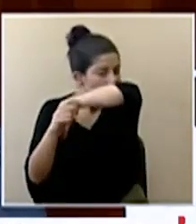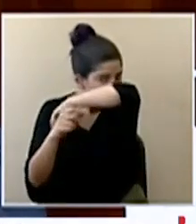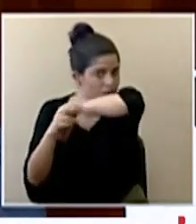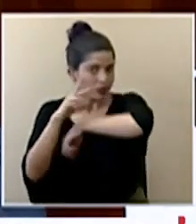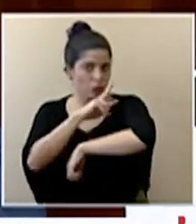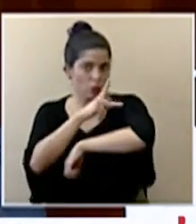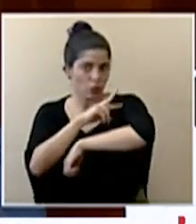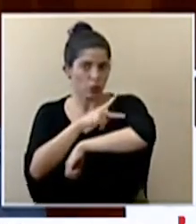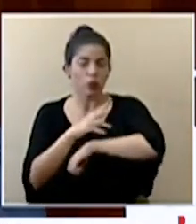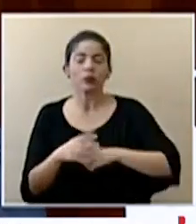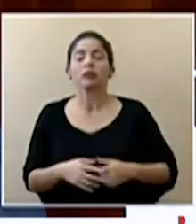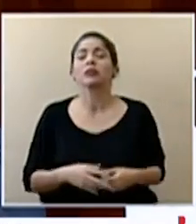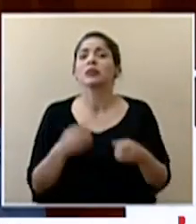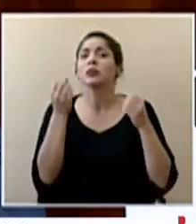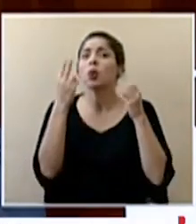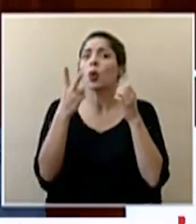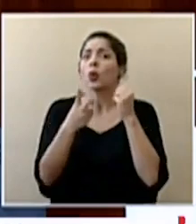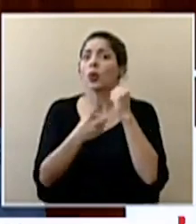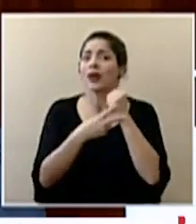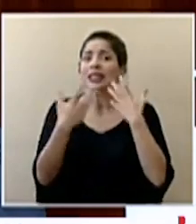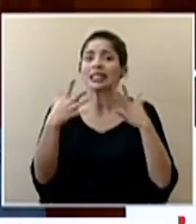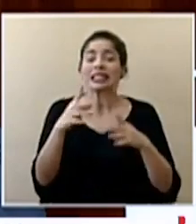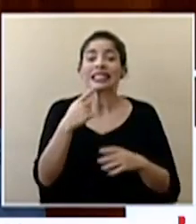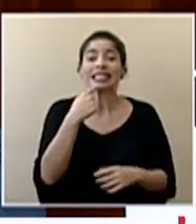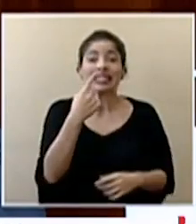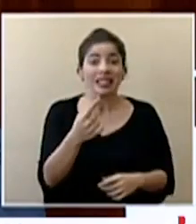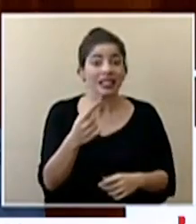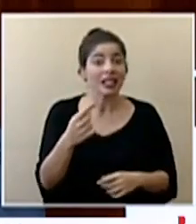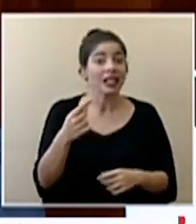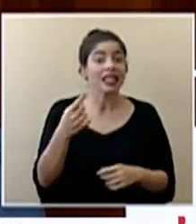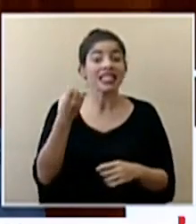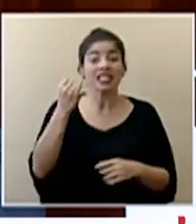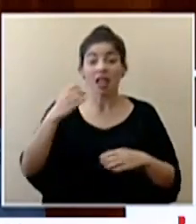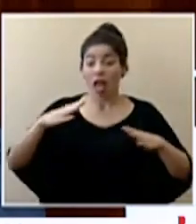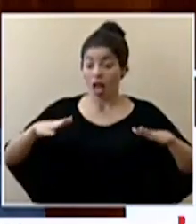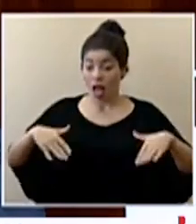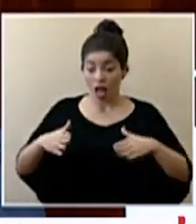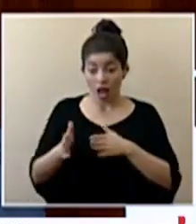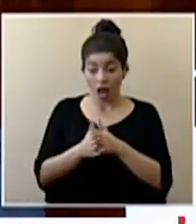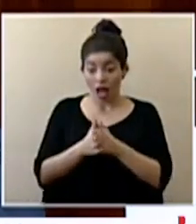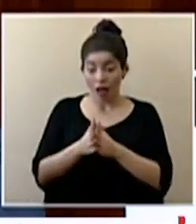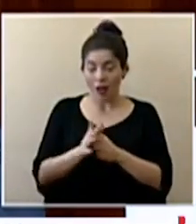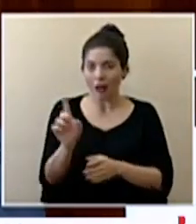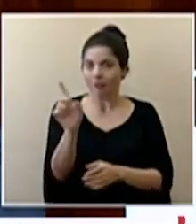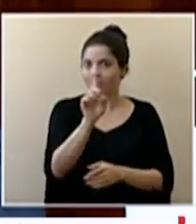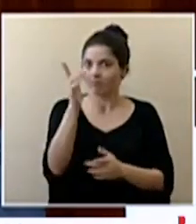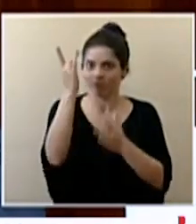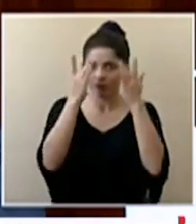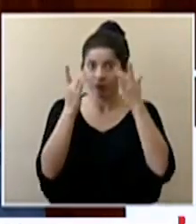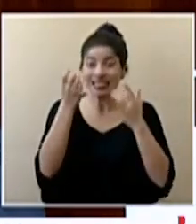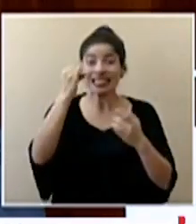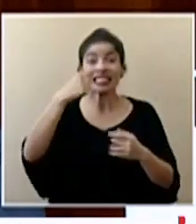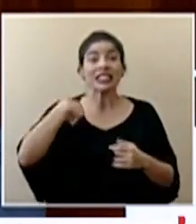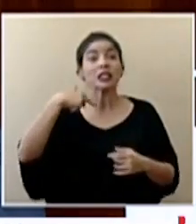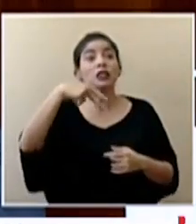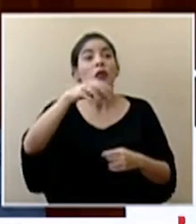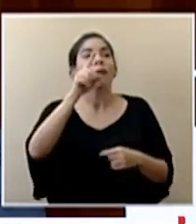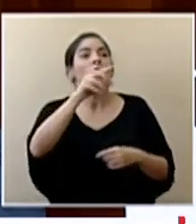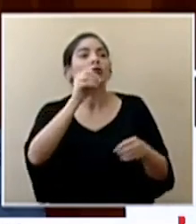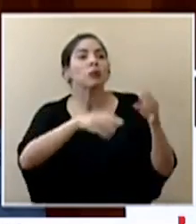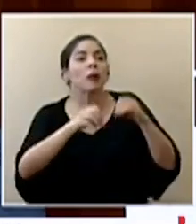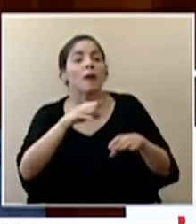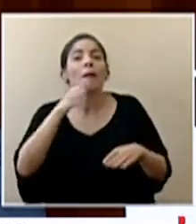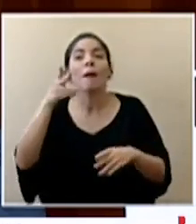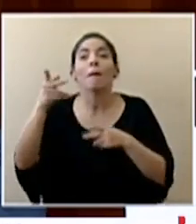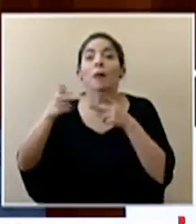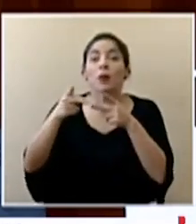Hemos indicado muchas veces que no tocarse la cara sin lavarse las manos en lugares públicos, cuando usted va al supermercado, cuando va